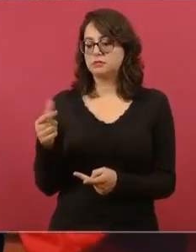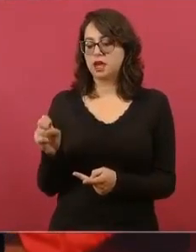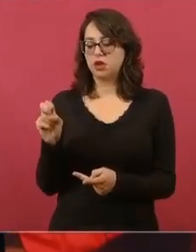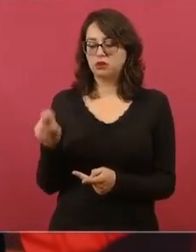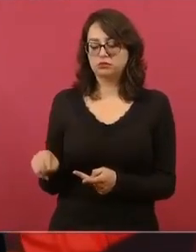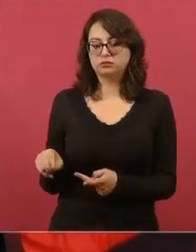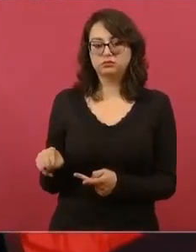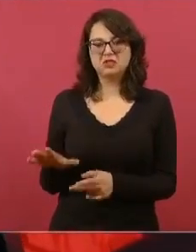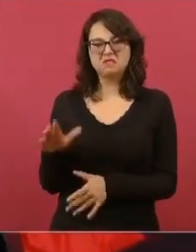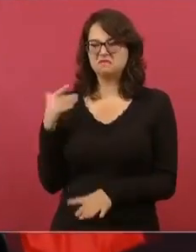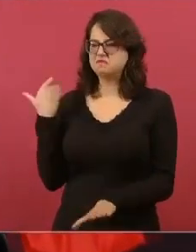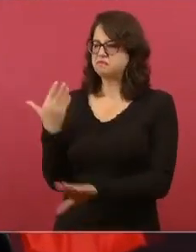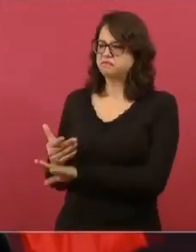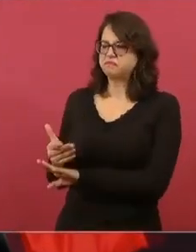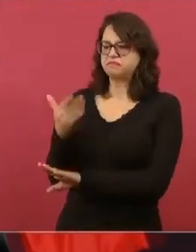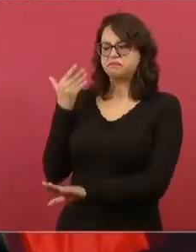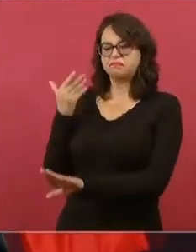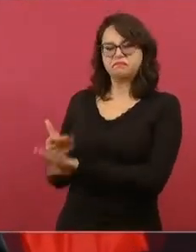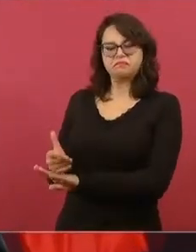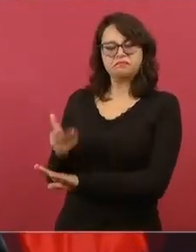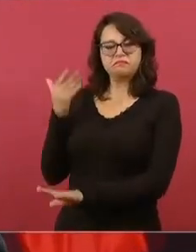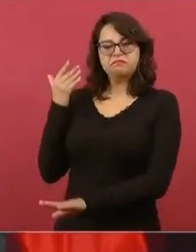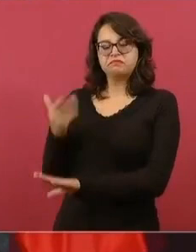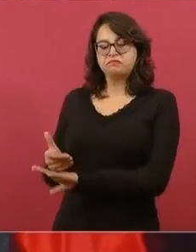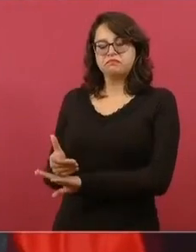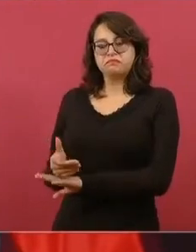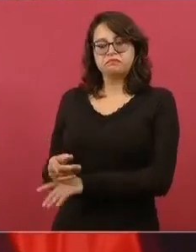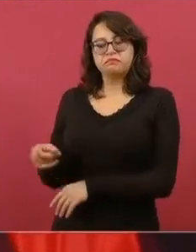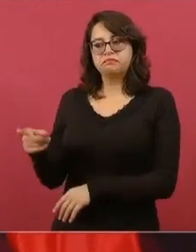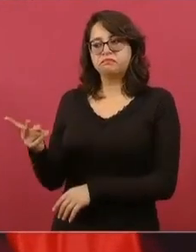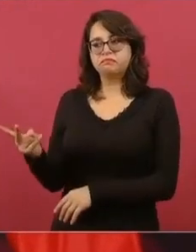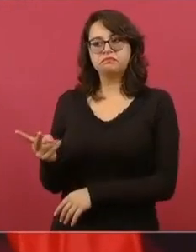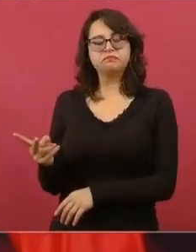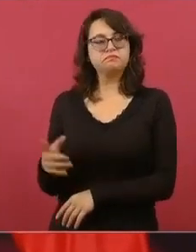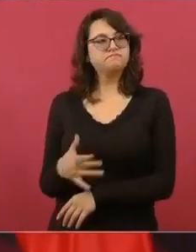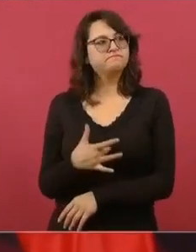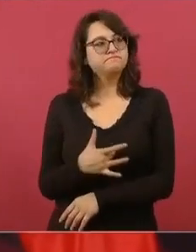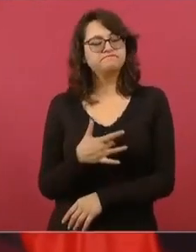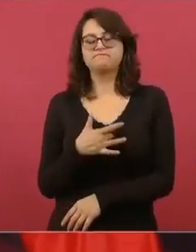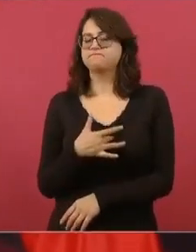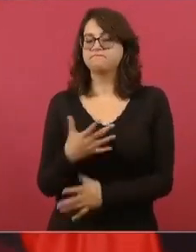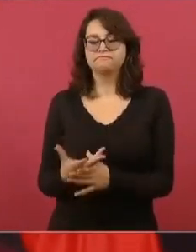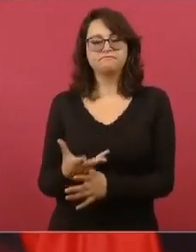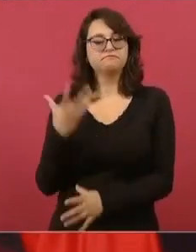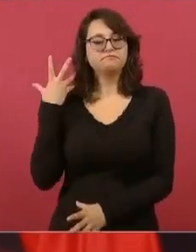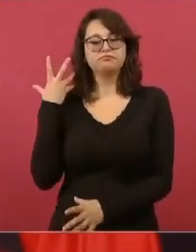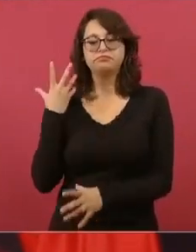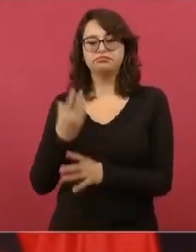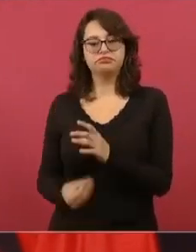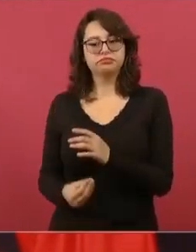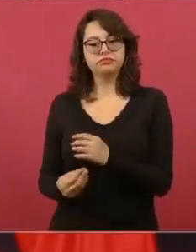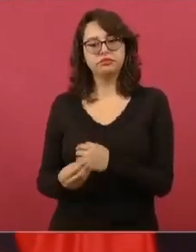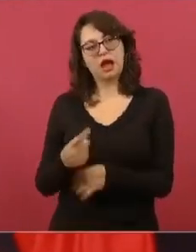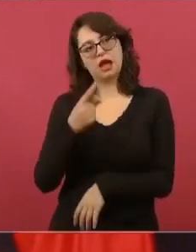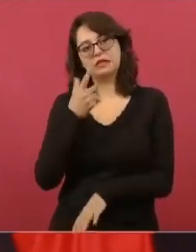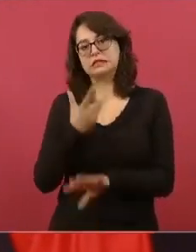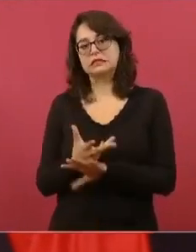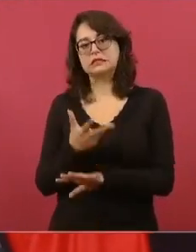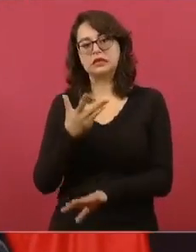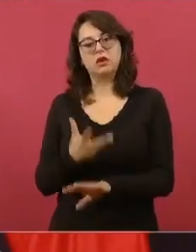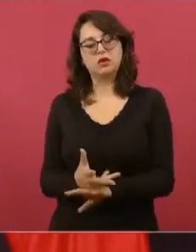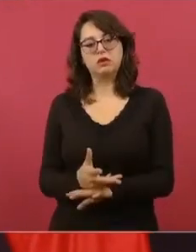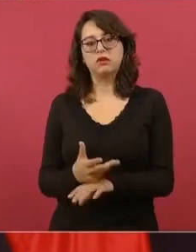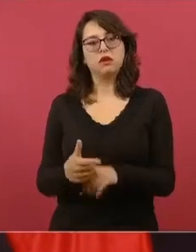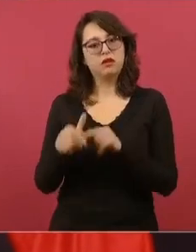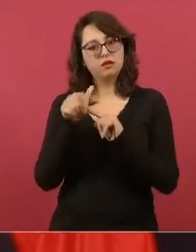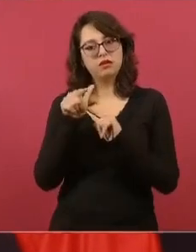Unidos a hacer el periódico Regeneración, porque en el porfiriato,